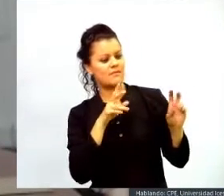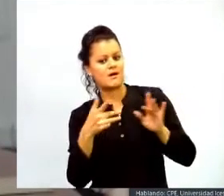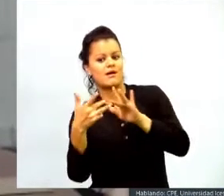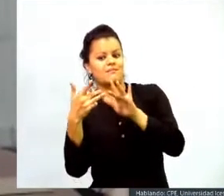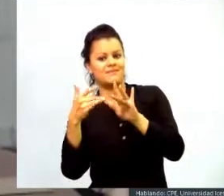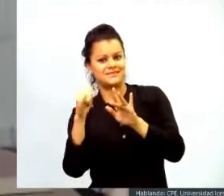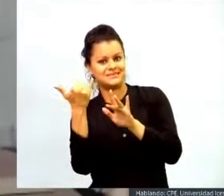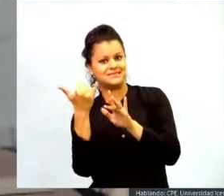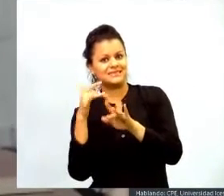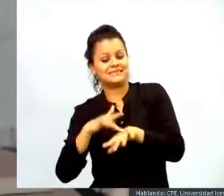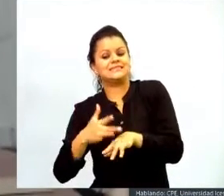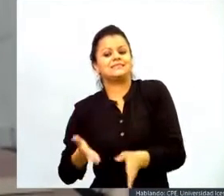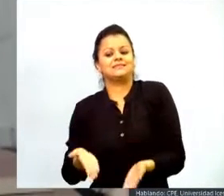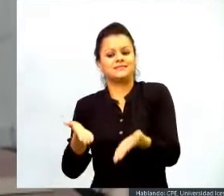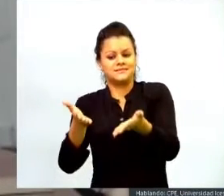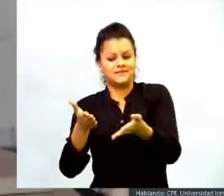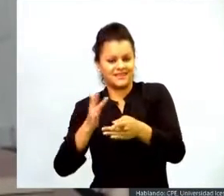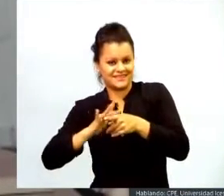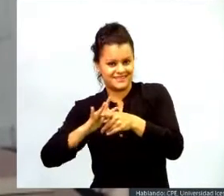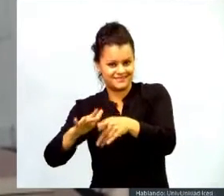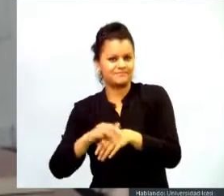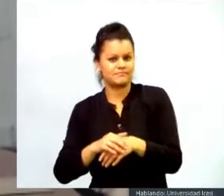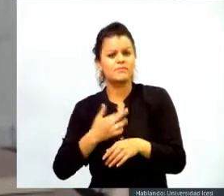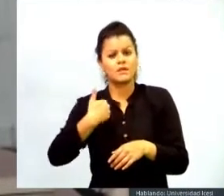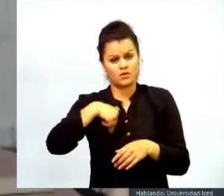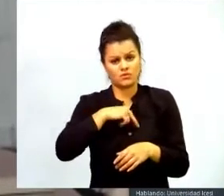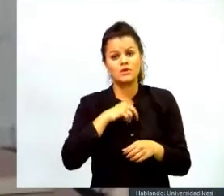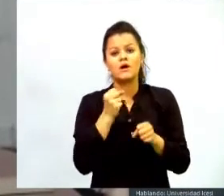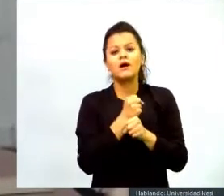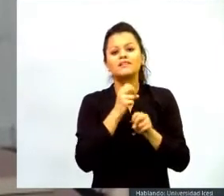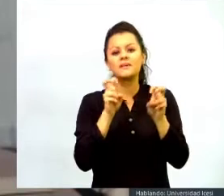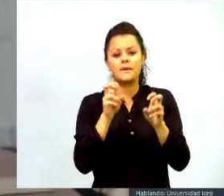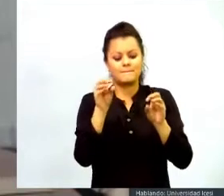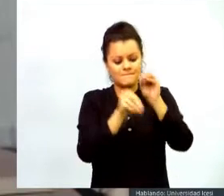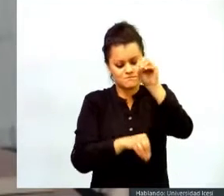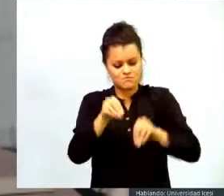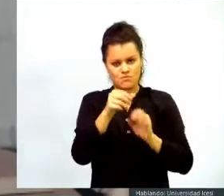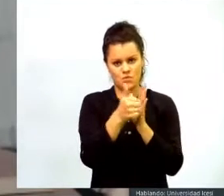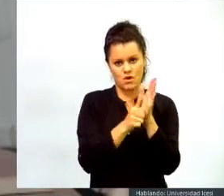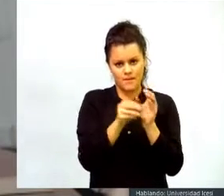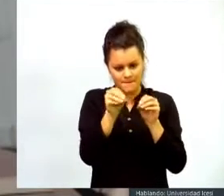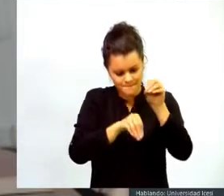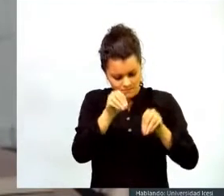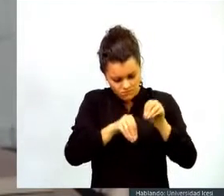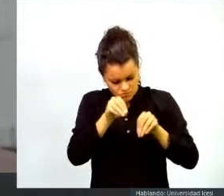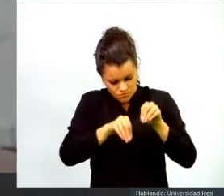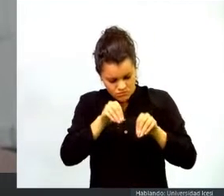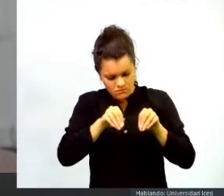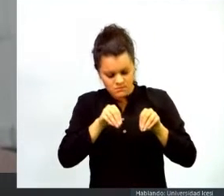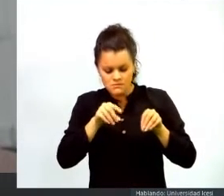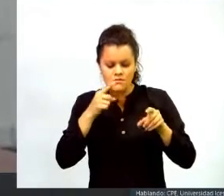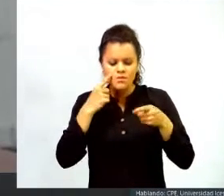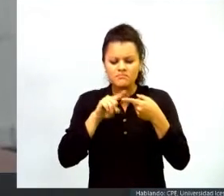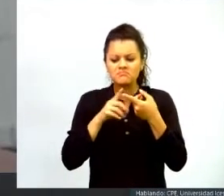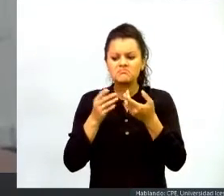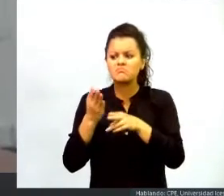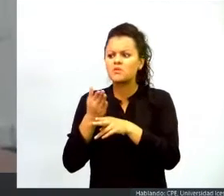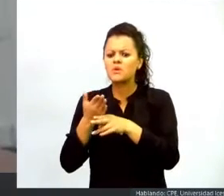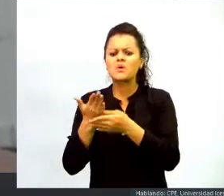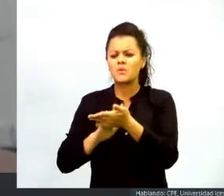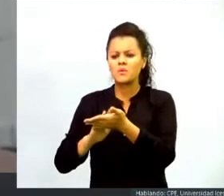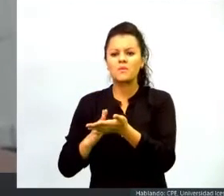como programación trabajamos programación para la competencia y solución de problemas y pensamientos